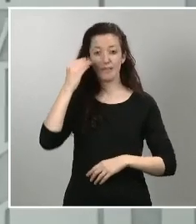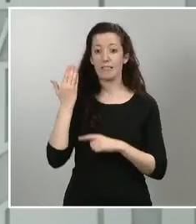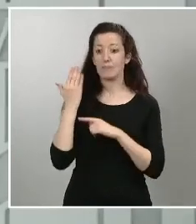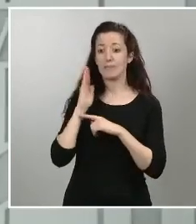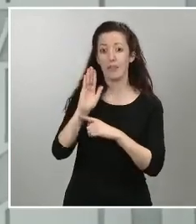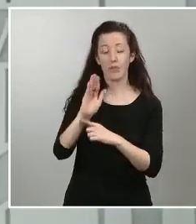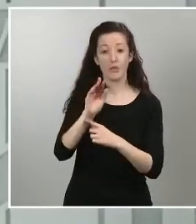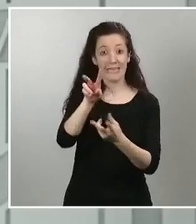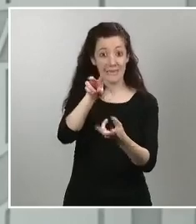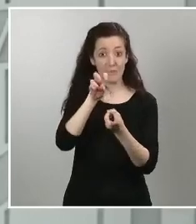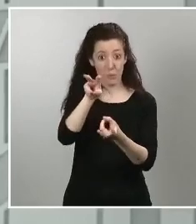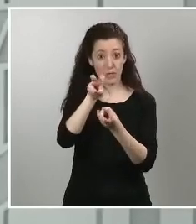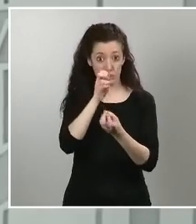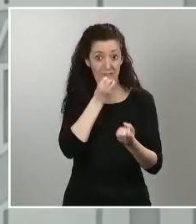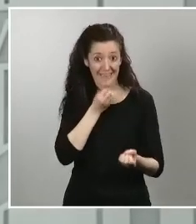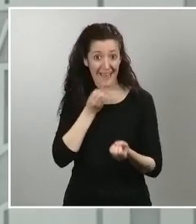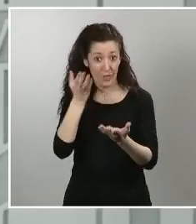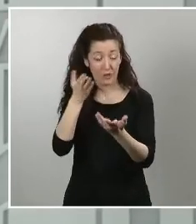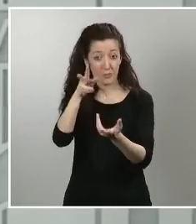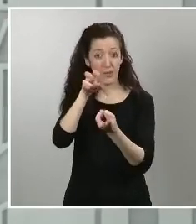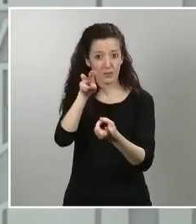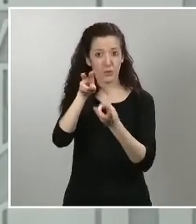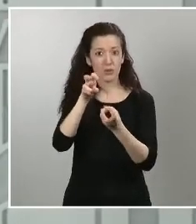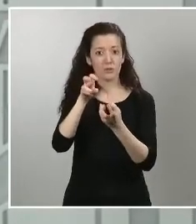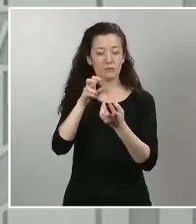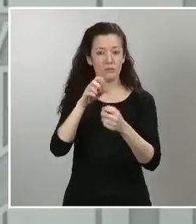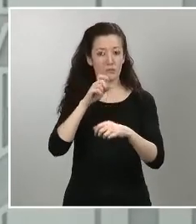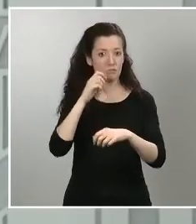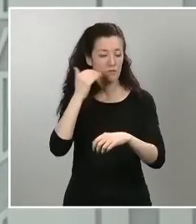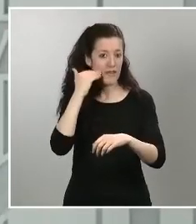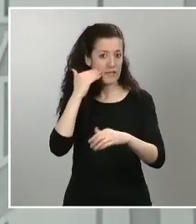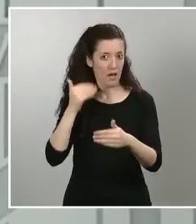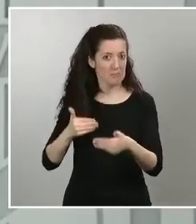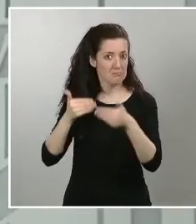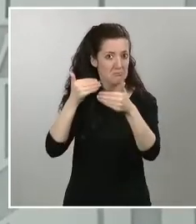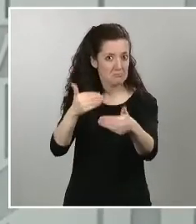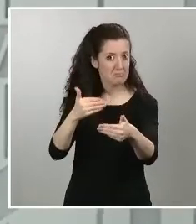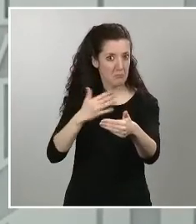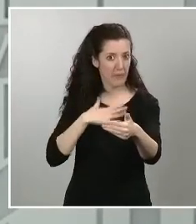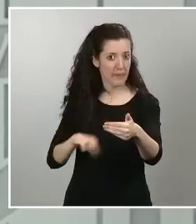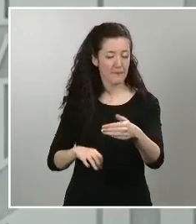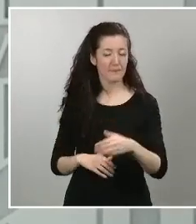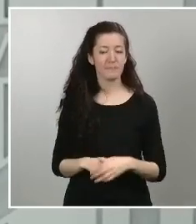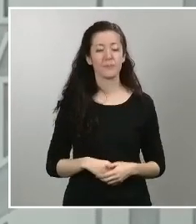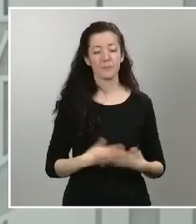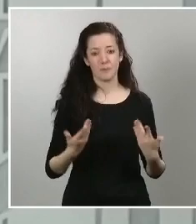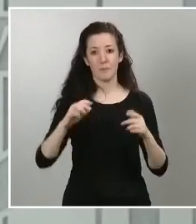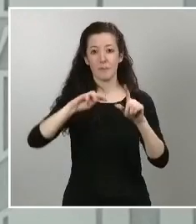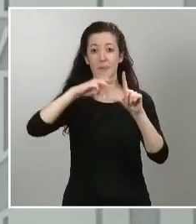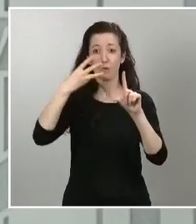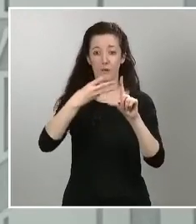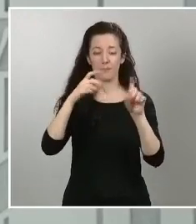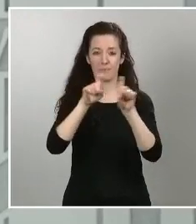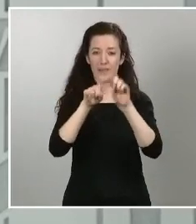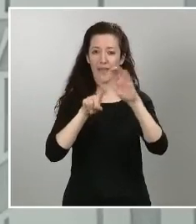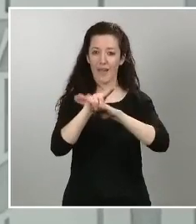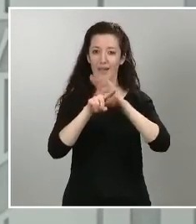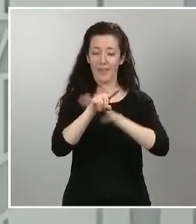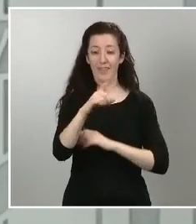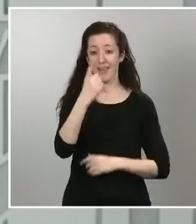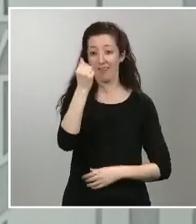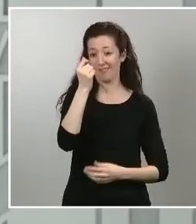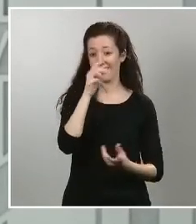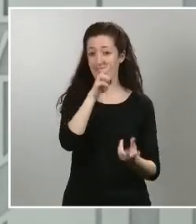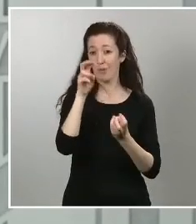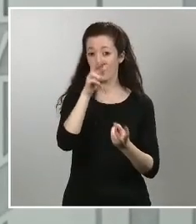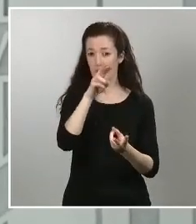Bueno yo creo que la página web de la agencia tributaria tiene toda la información disponible respecto a cuáles